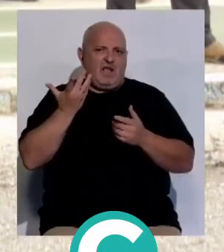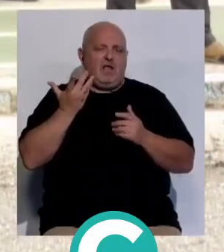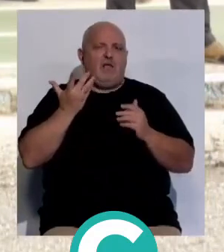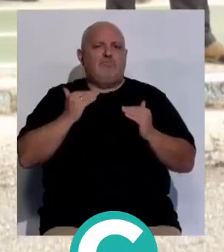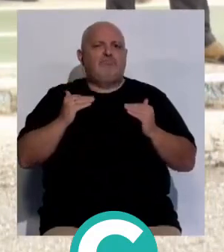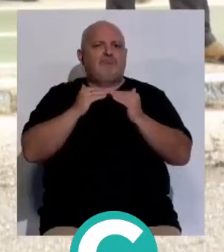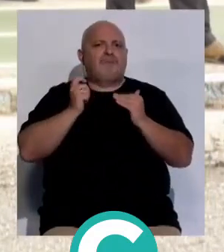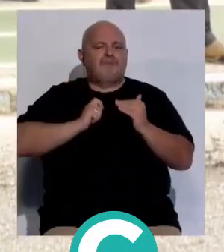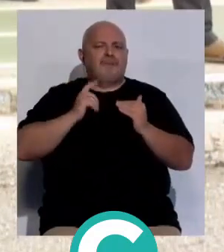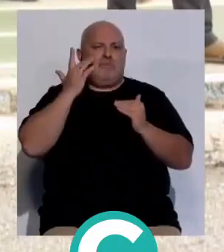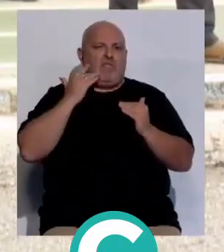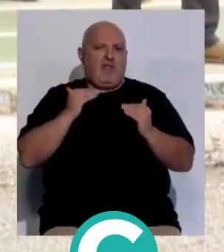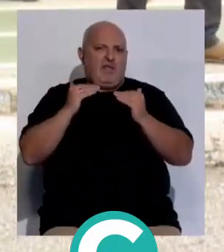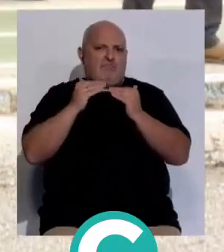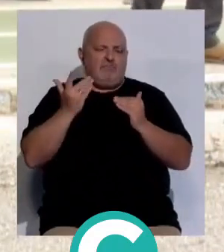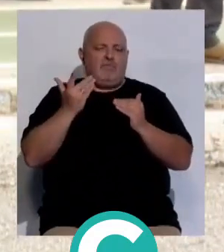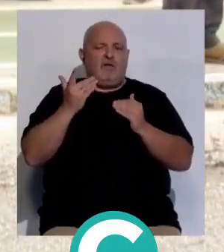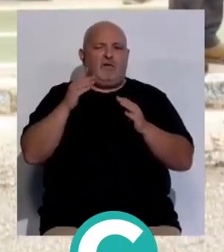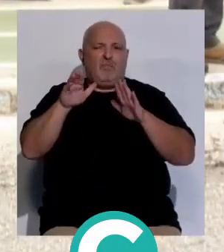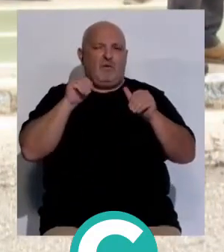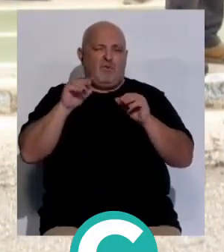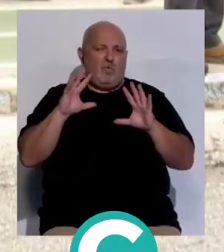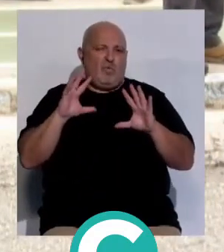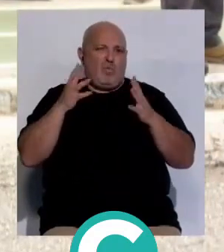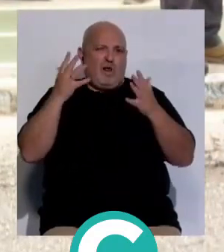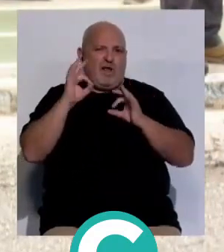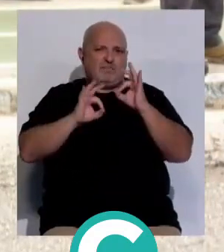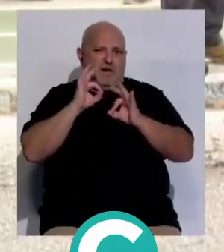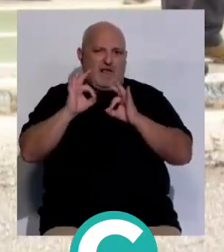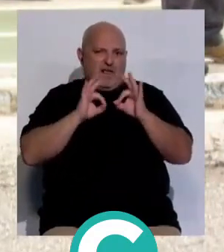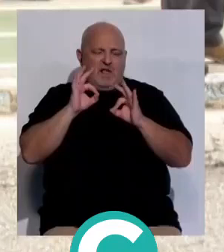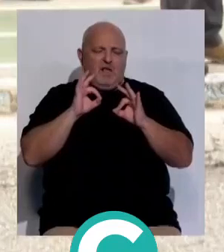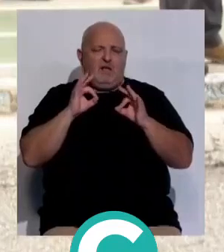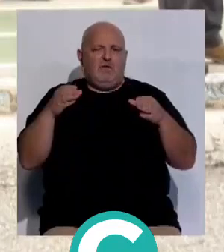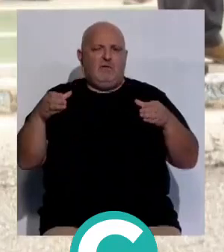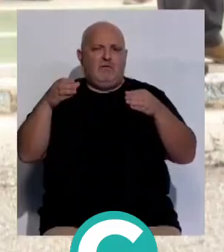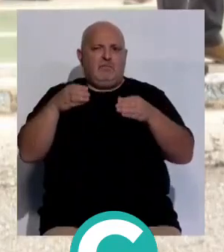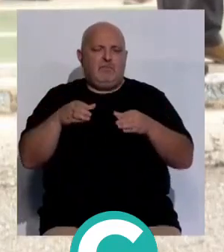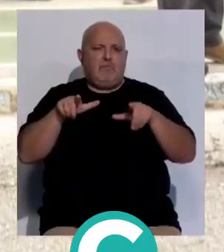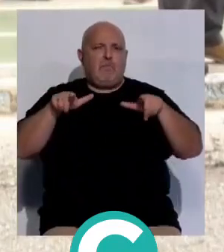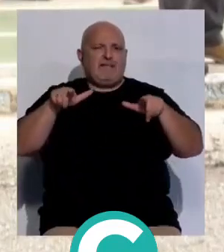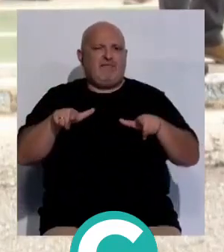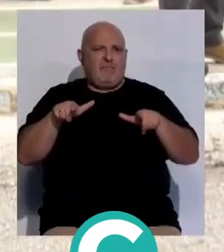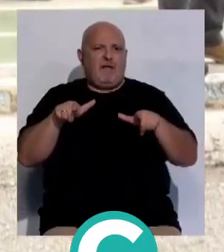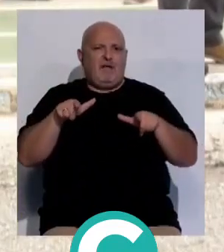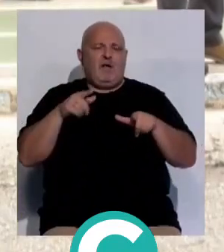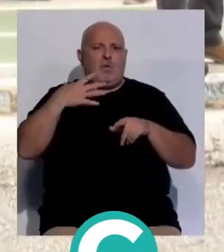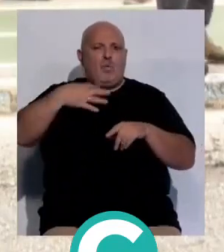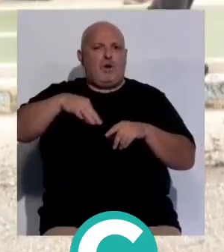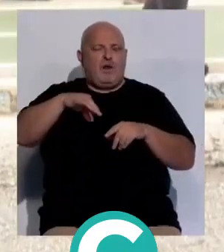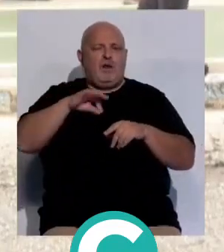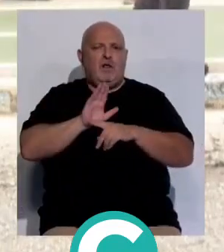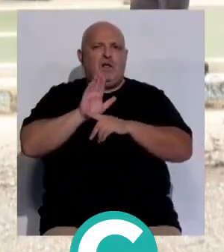una equiparación salarial. Tras la convocatoria de una asamblea y la conformación de una plataforma única